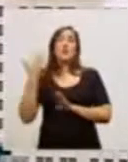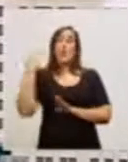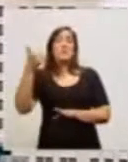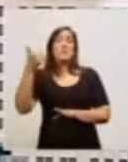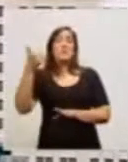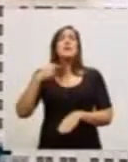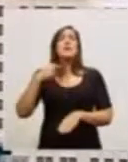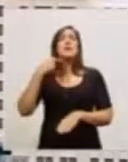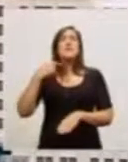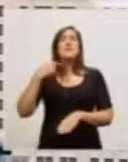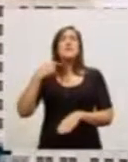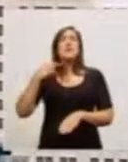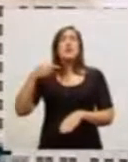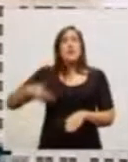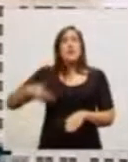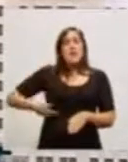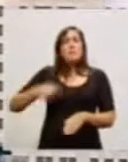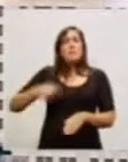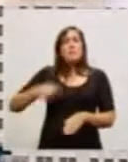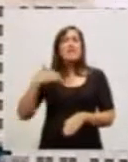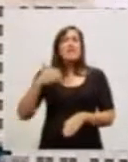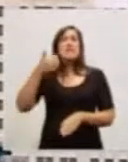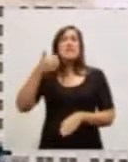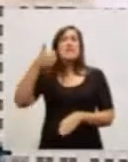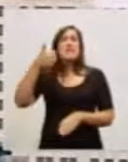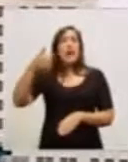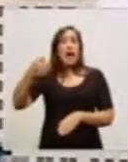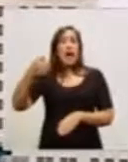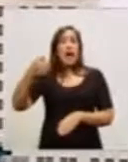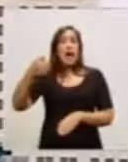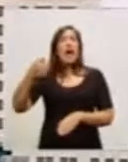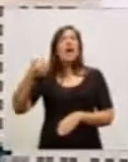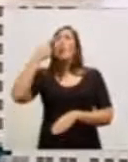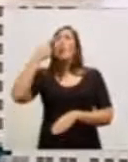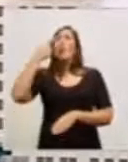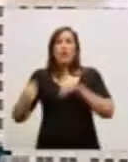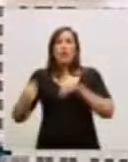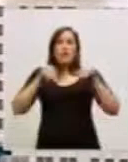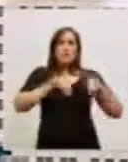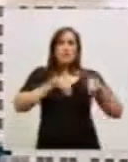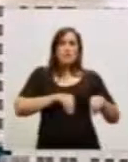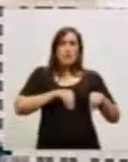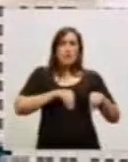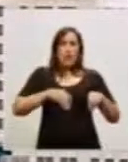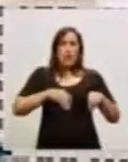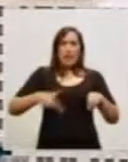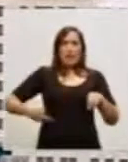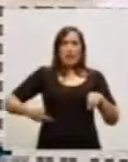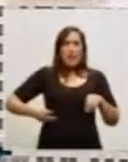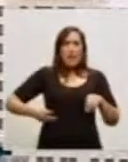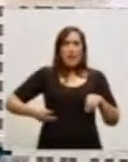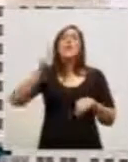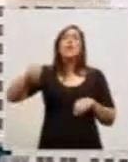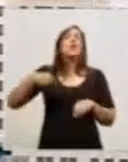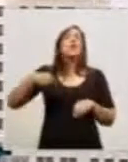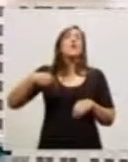fue la de Néstor, el último trasplante hepático por esta causa de la hepatitis A se produjo